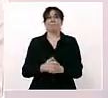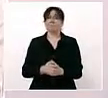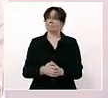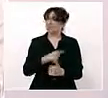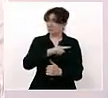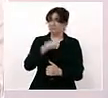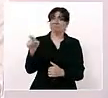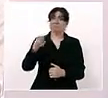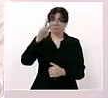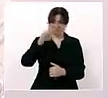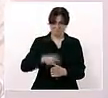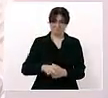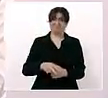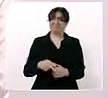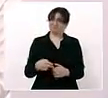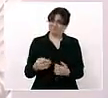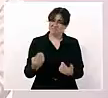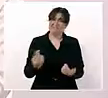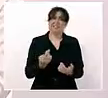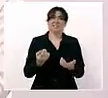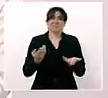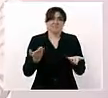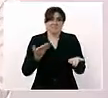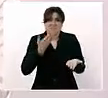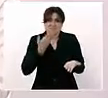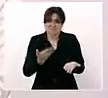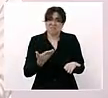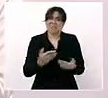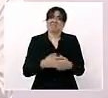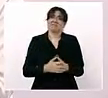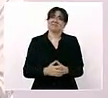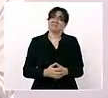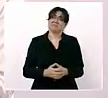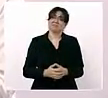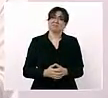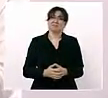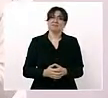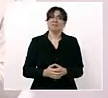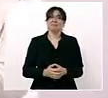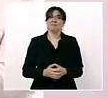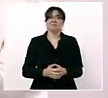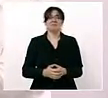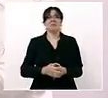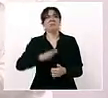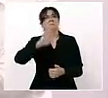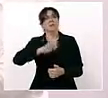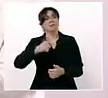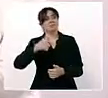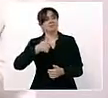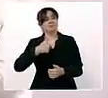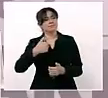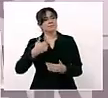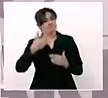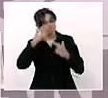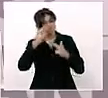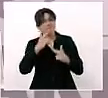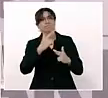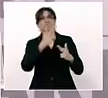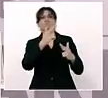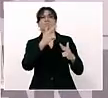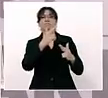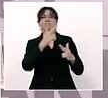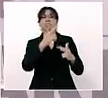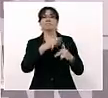merece. Es como hacerle un homenaje a Vaca